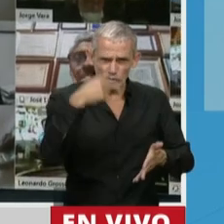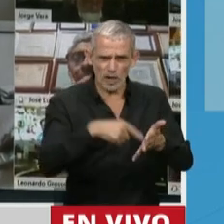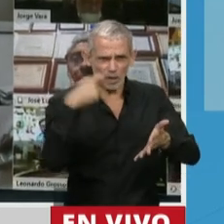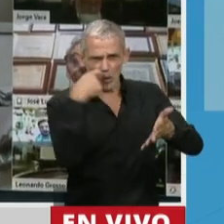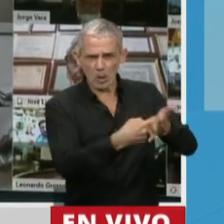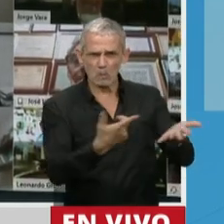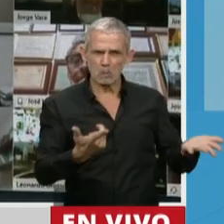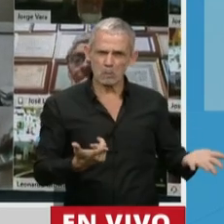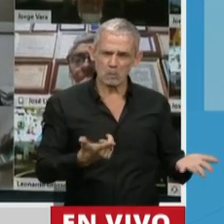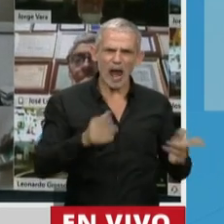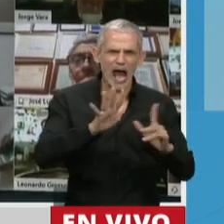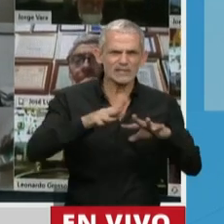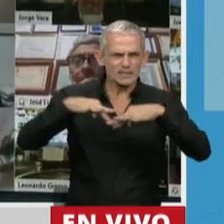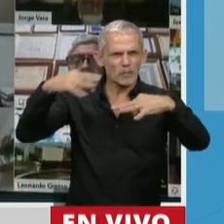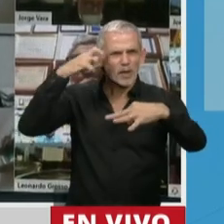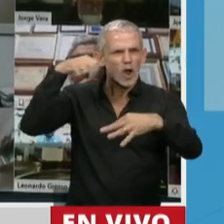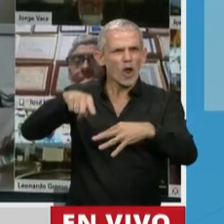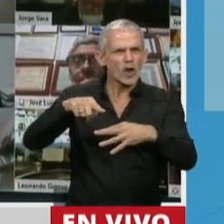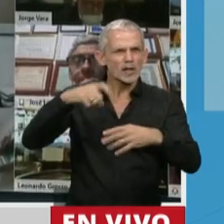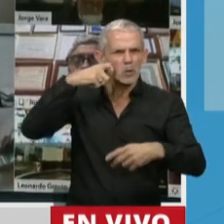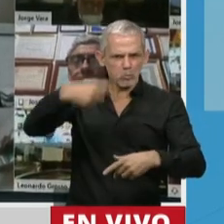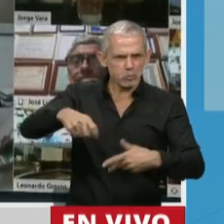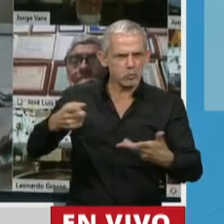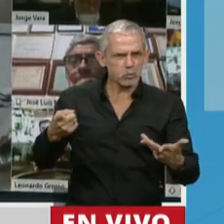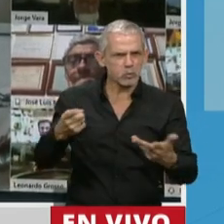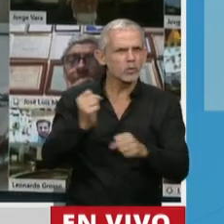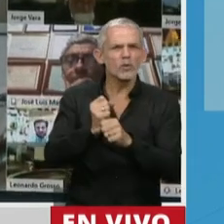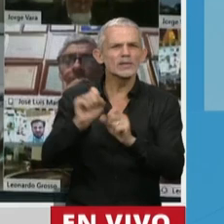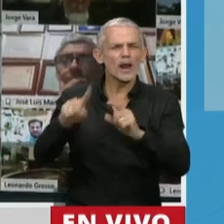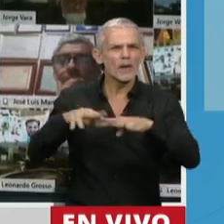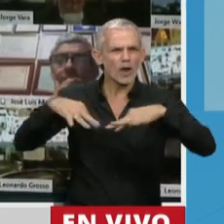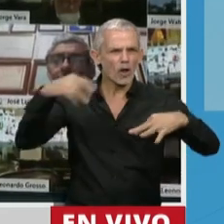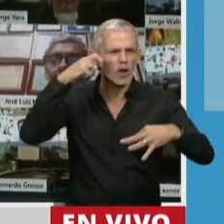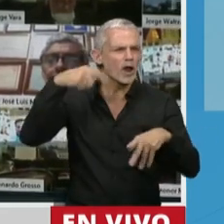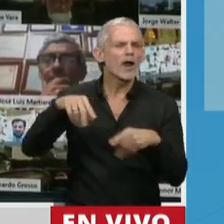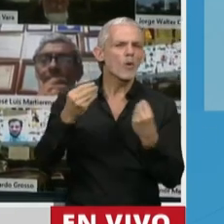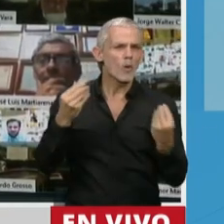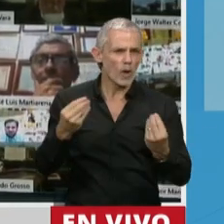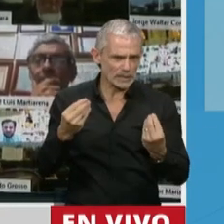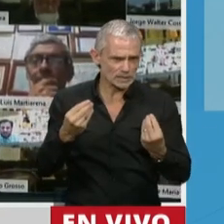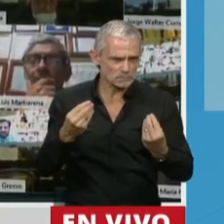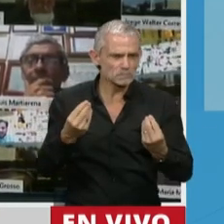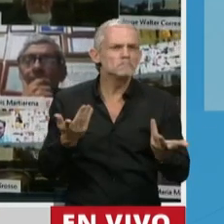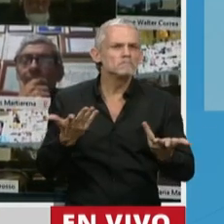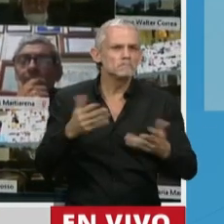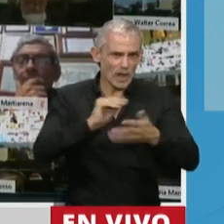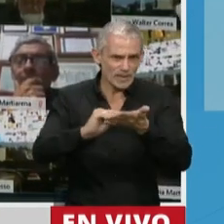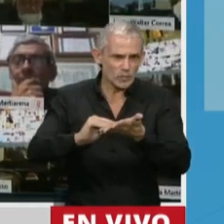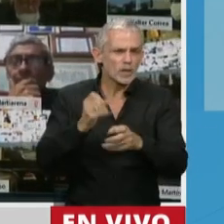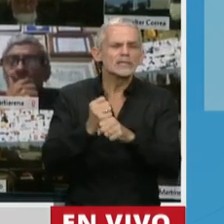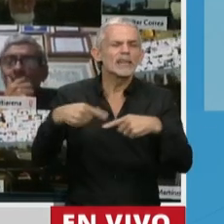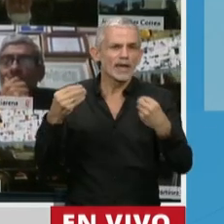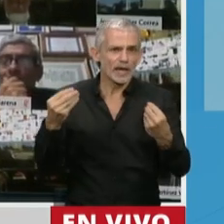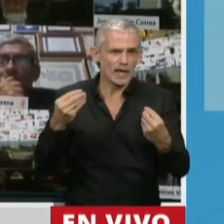las funciones propias que tiene este Parlamento Nacional y las funciones que tenemos los propios legisladores.